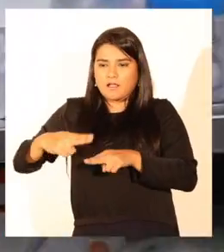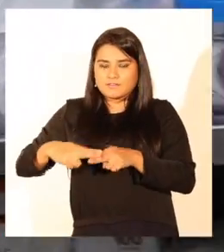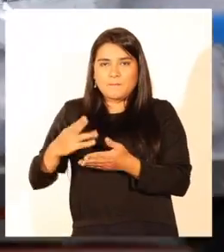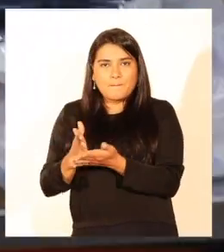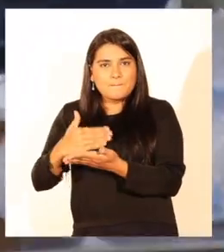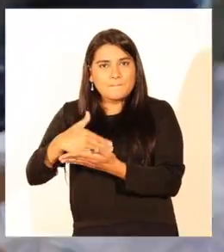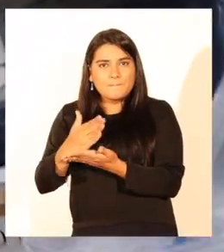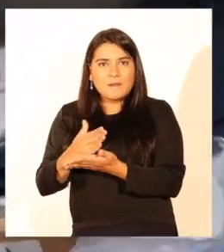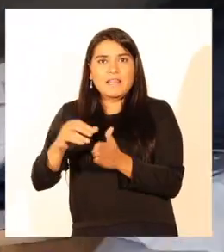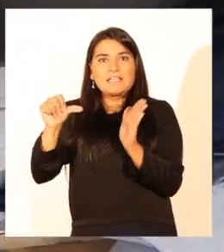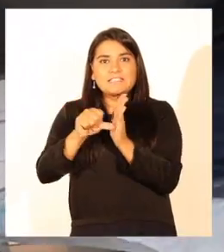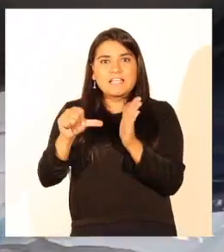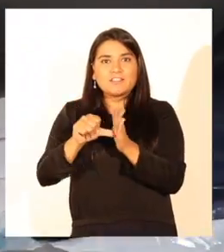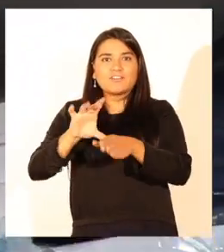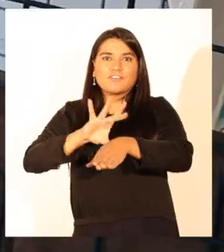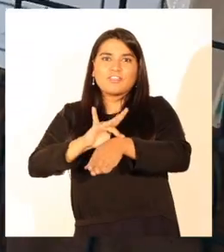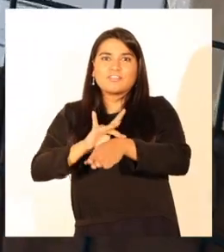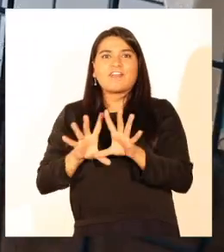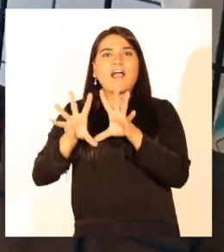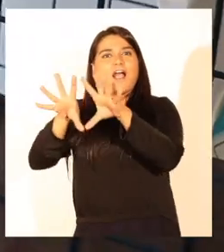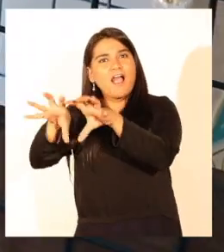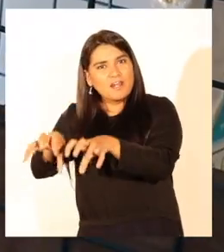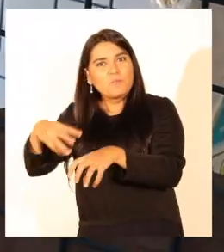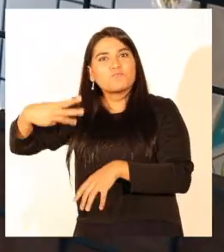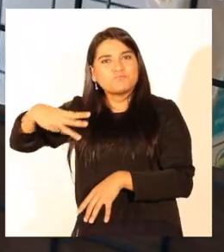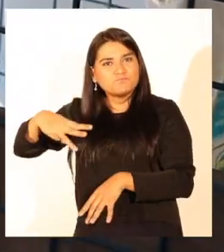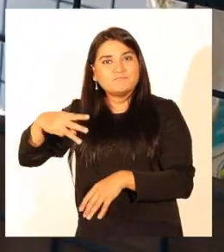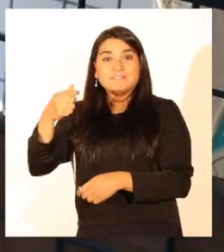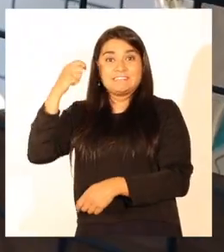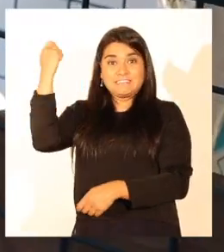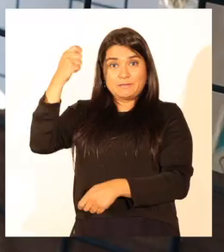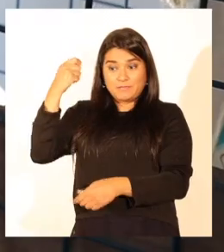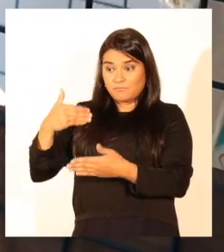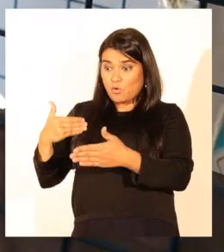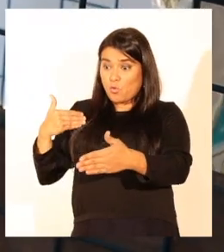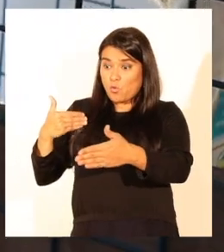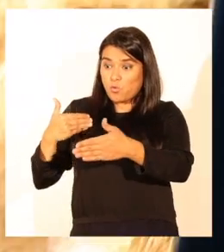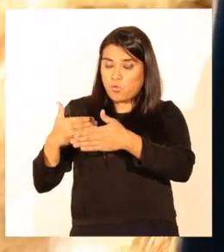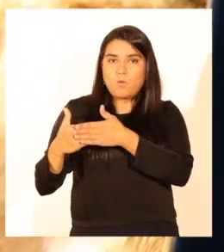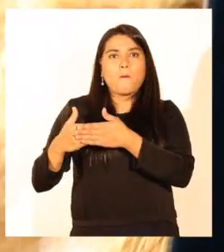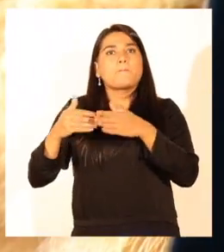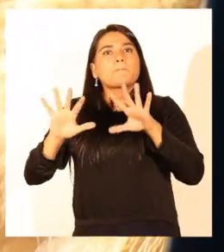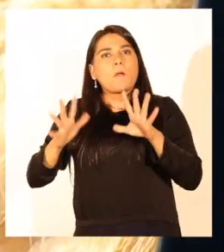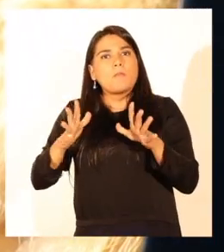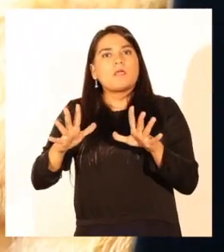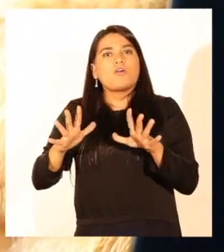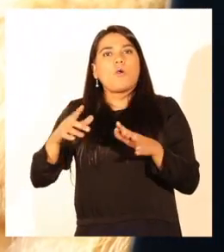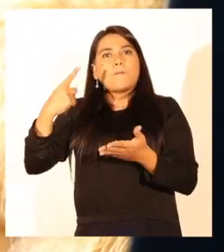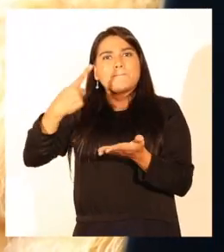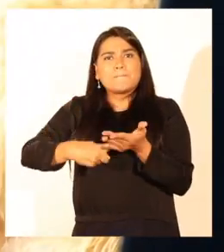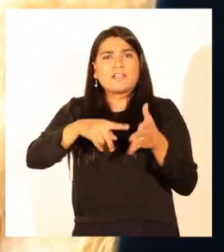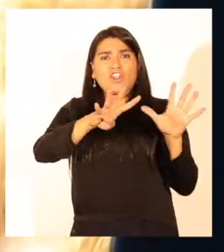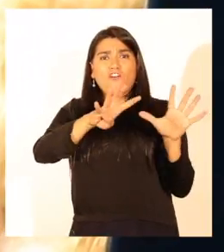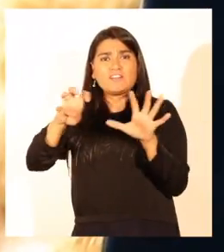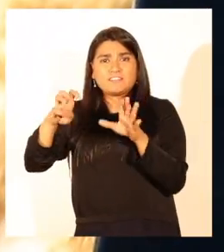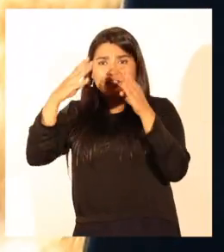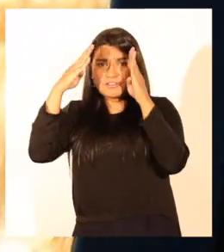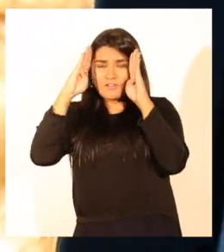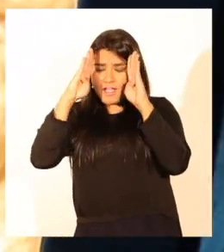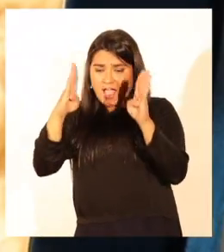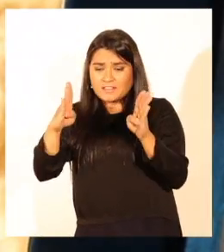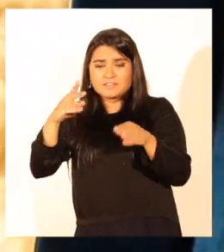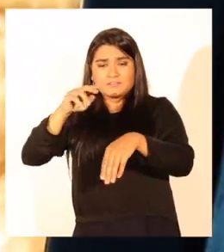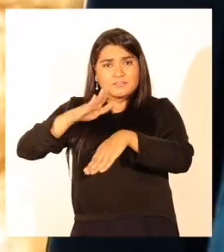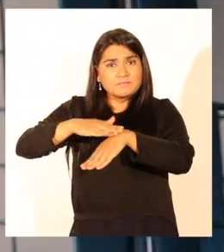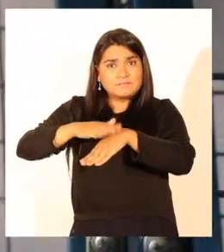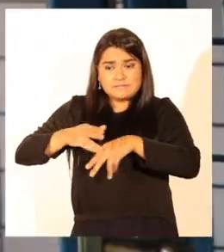puesta en marcha del Centro Veterinario Municipal. Desde septiembre a la fecha, ha realizado un total de 1.938